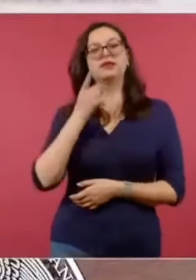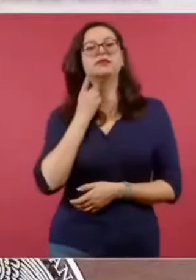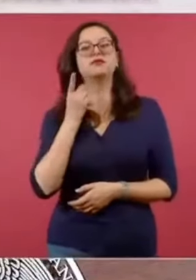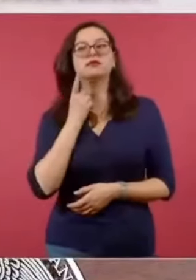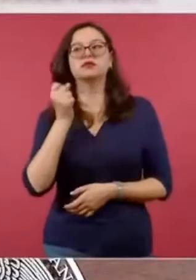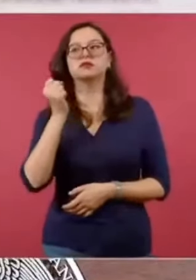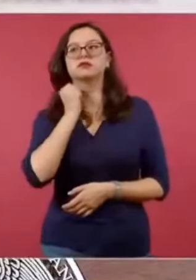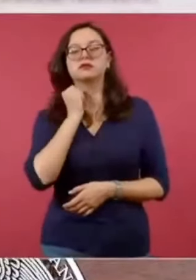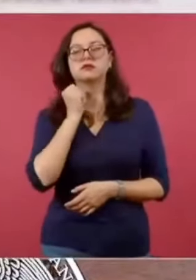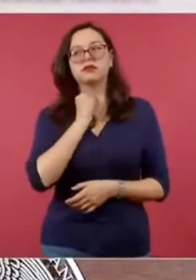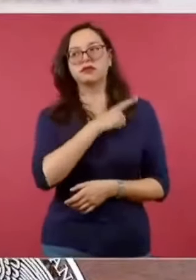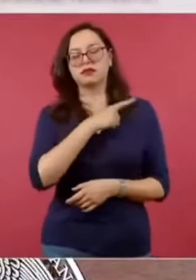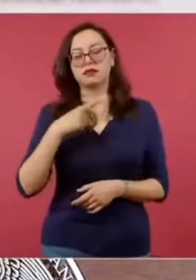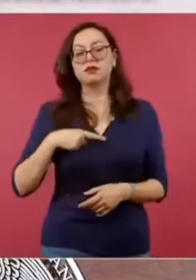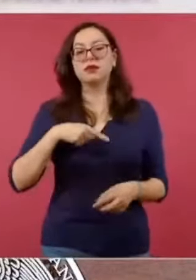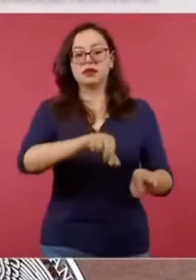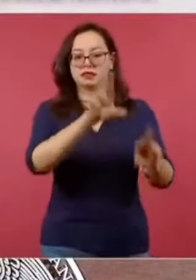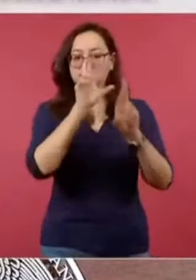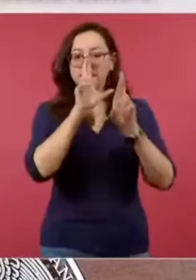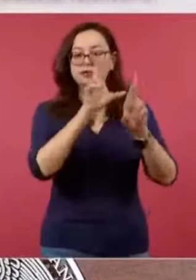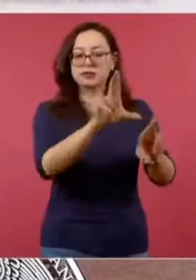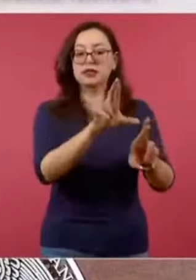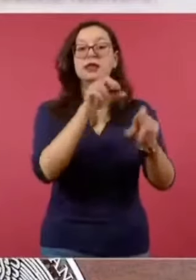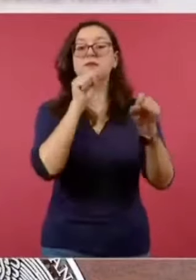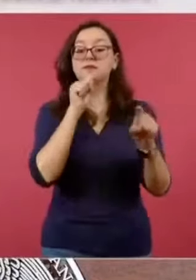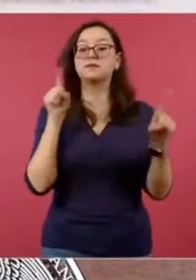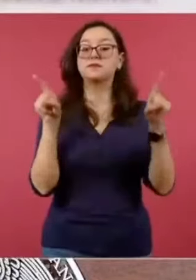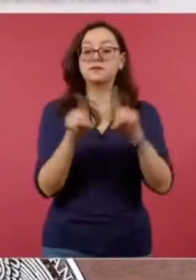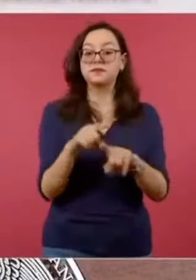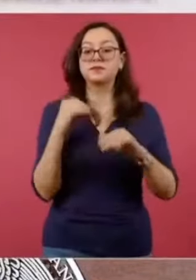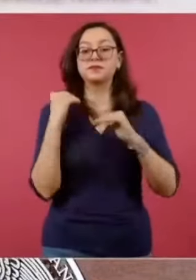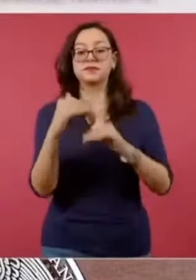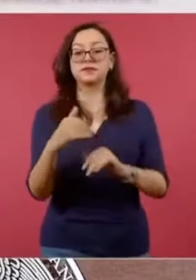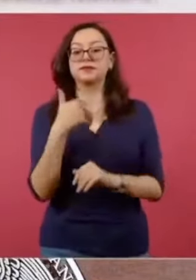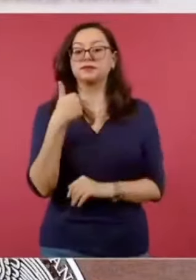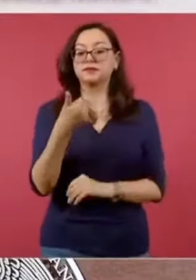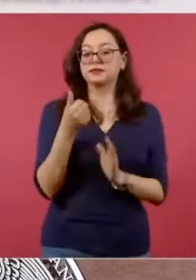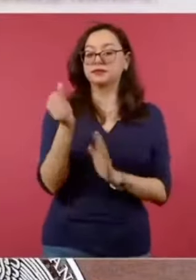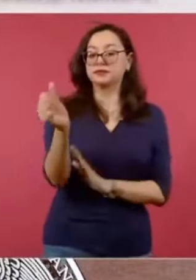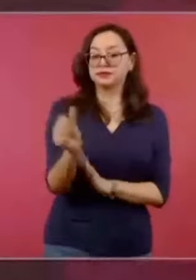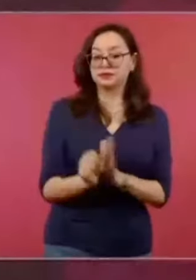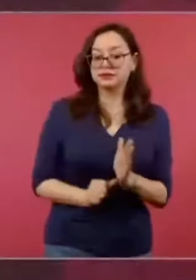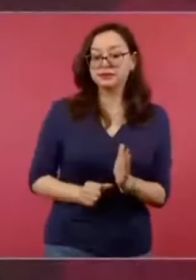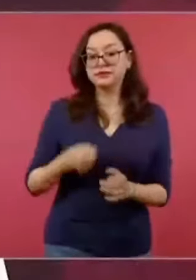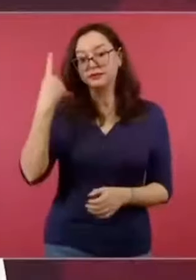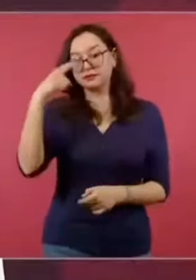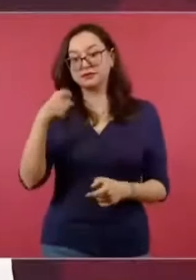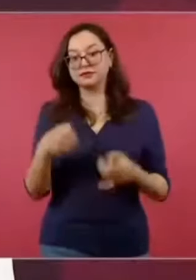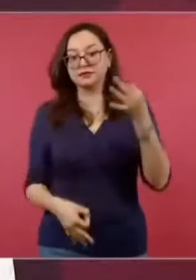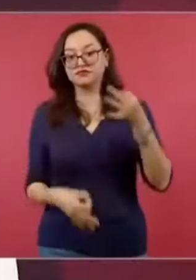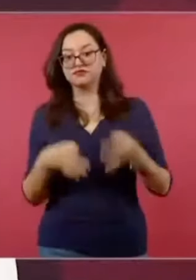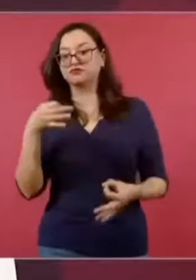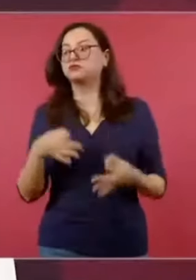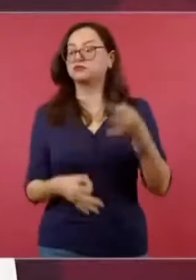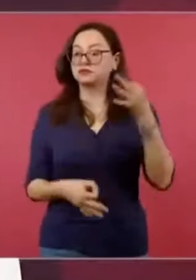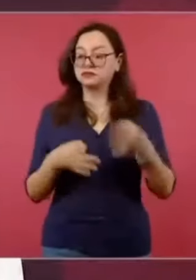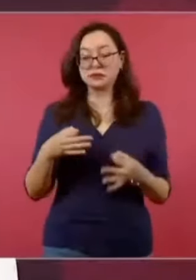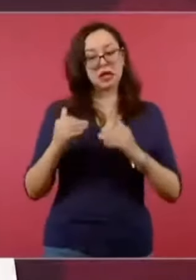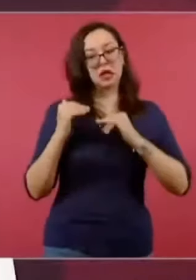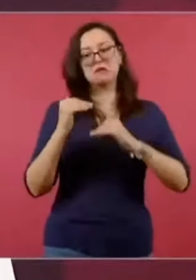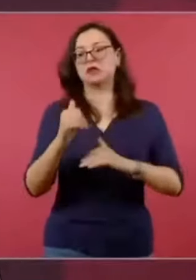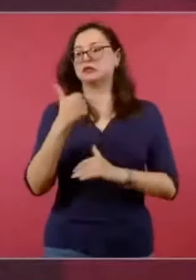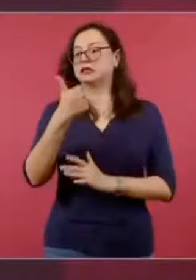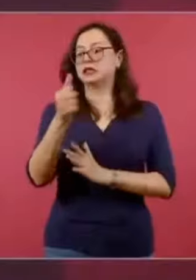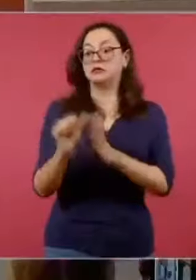división de poderes. Además, establece plazos máximos de seis meses para resolver asuntos fiscales, no como el señor que escondió